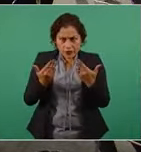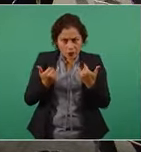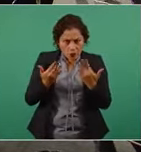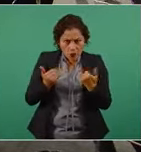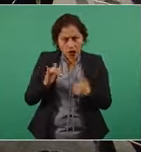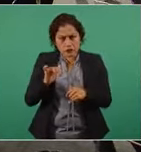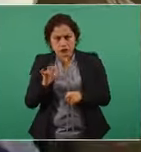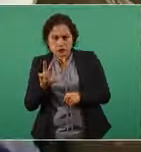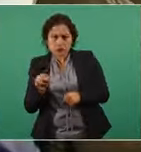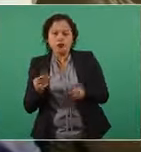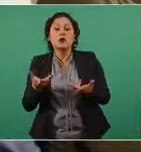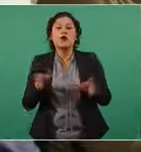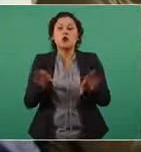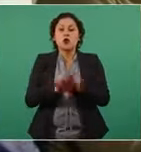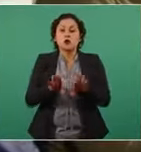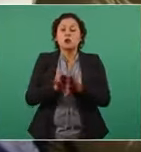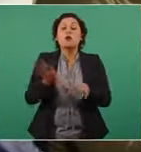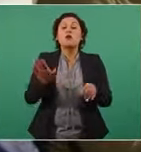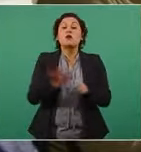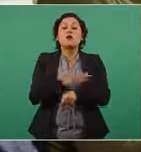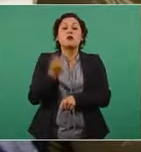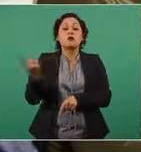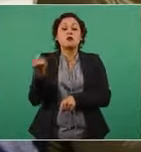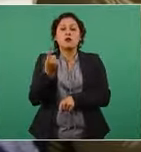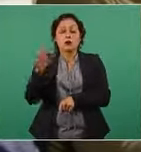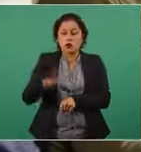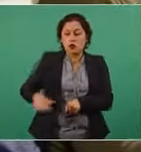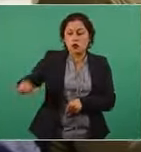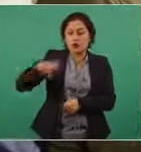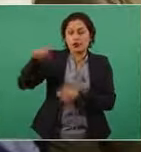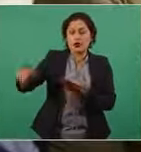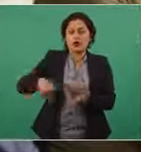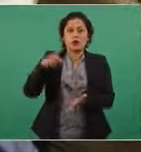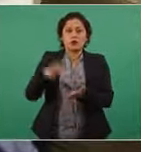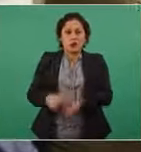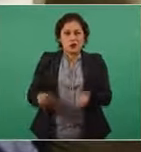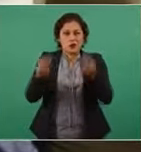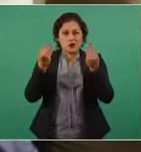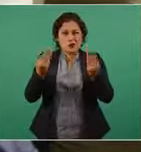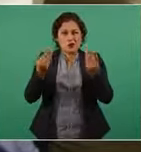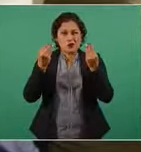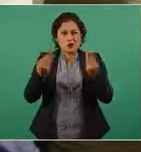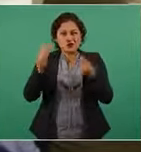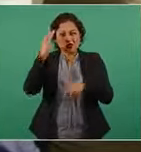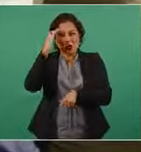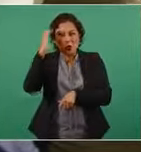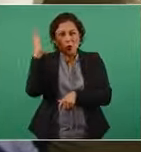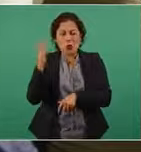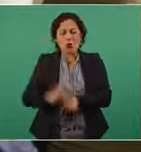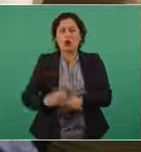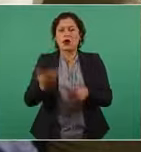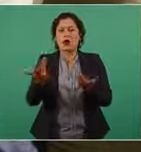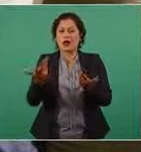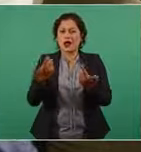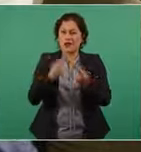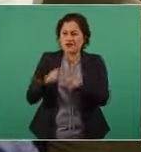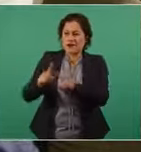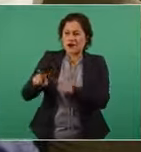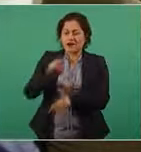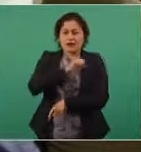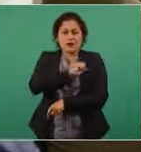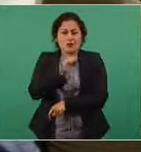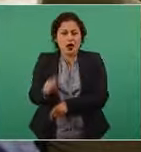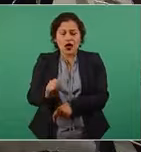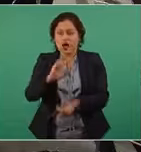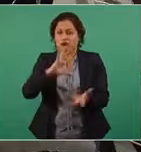hay un alto índice delictivo y la policía naval había venido desarrollando un buen trabajo. Entonces,